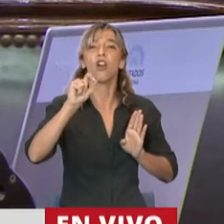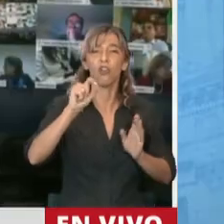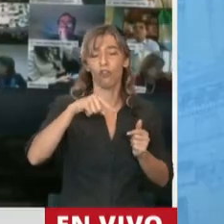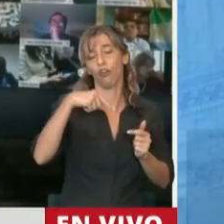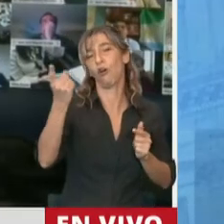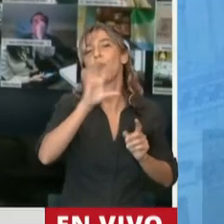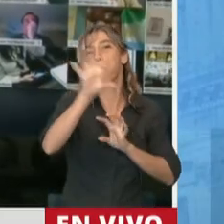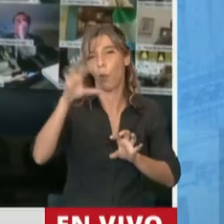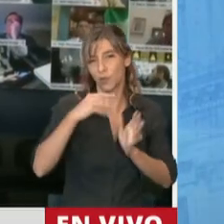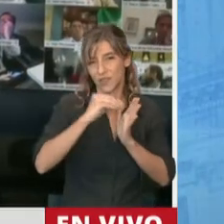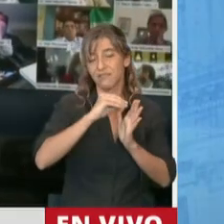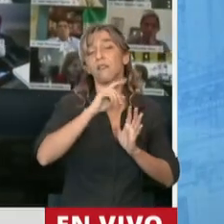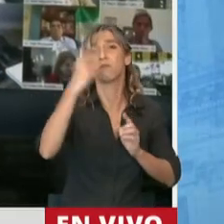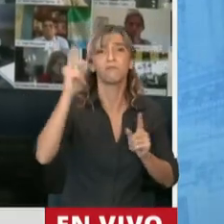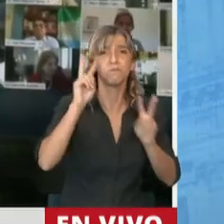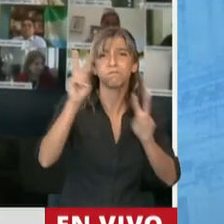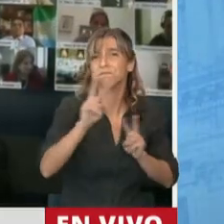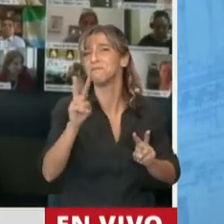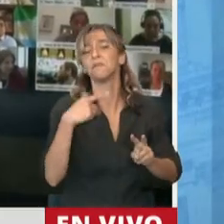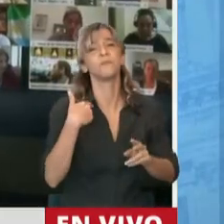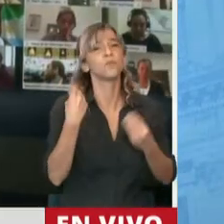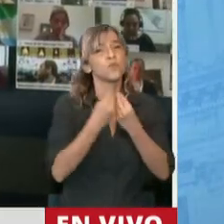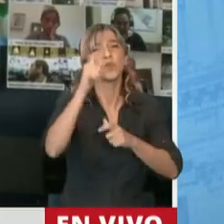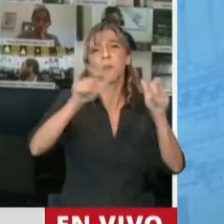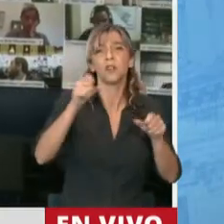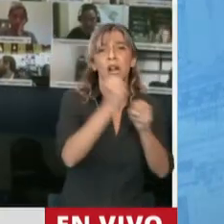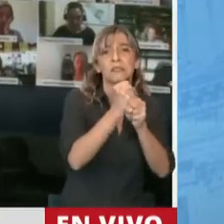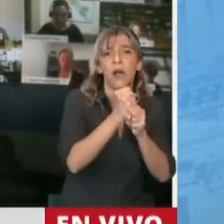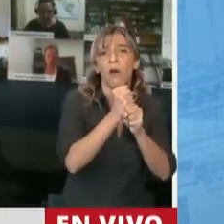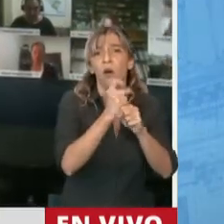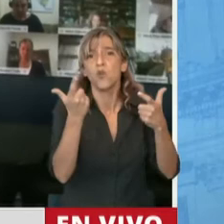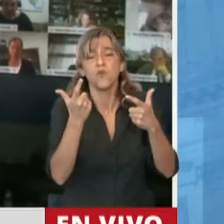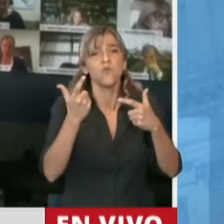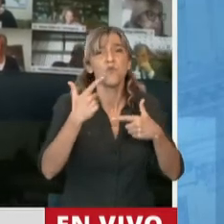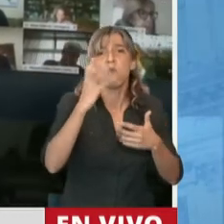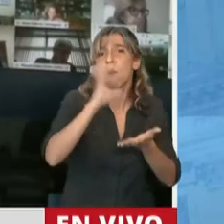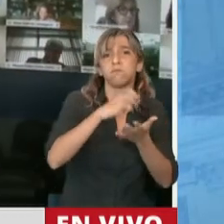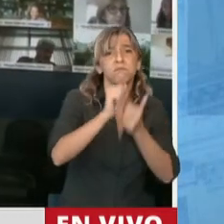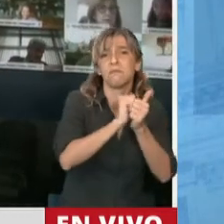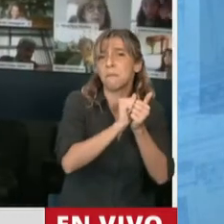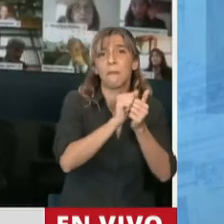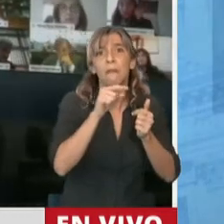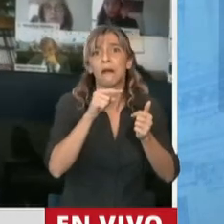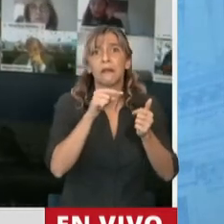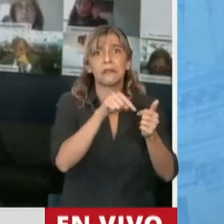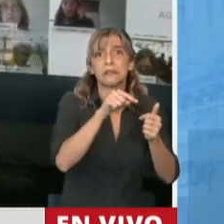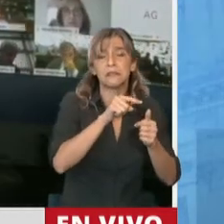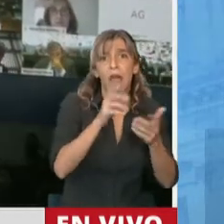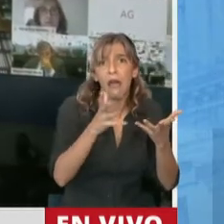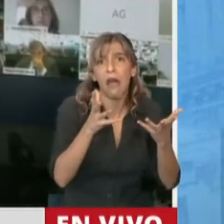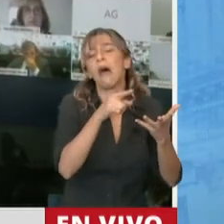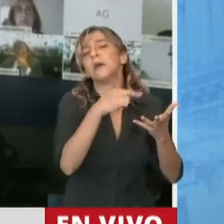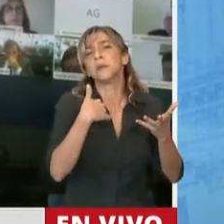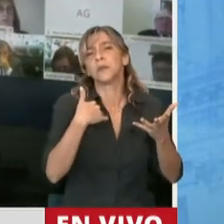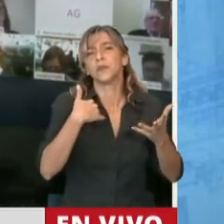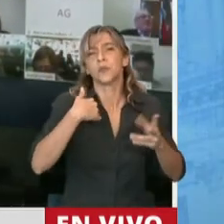Tartagal, los desocupados plantearon también la necesidad de la lucha común con los ocupados por trabajo genuino